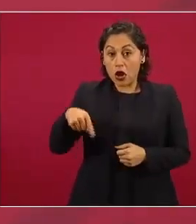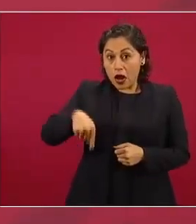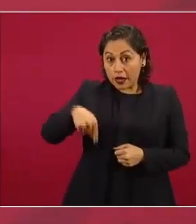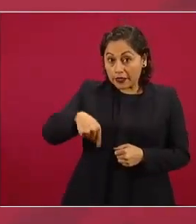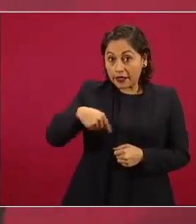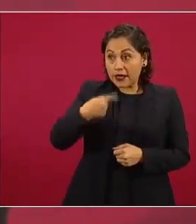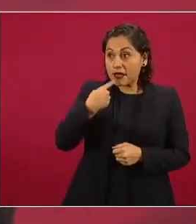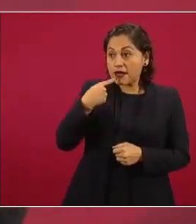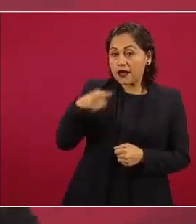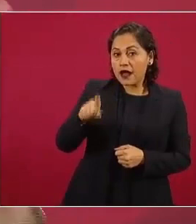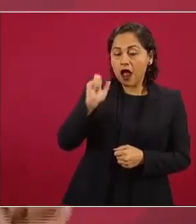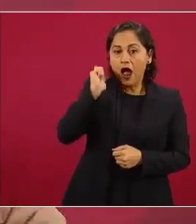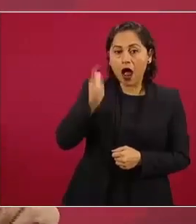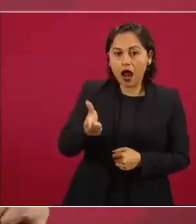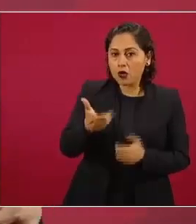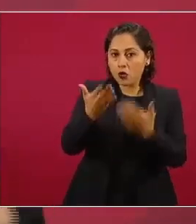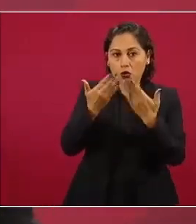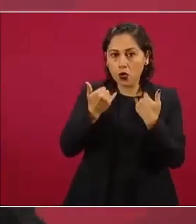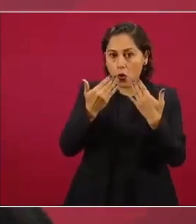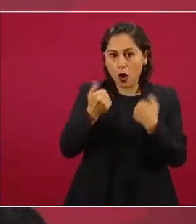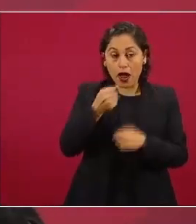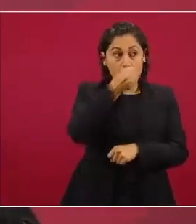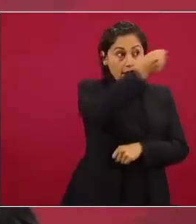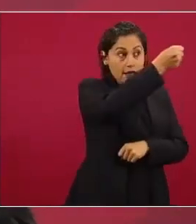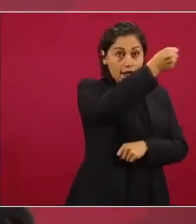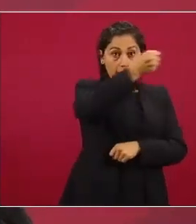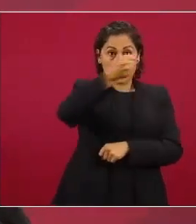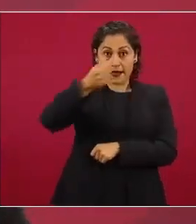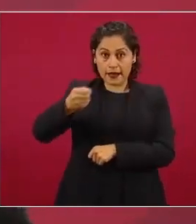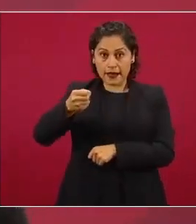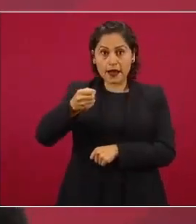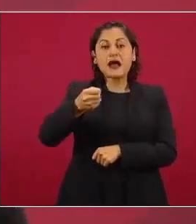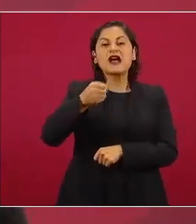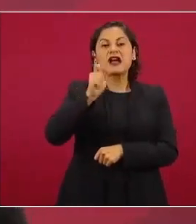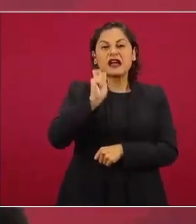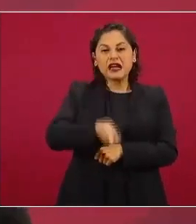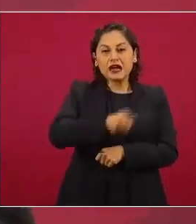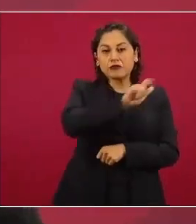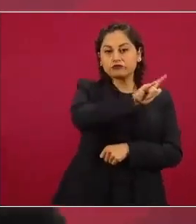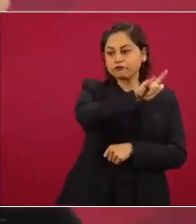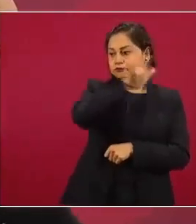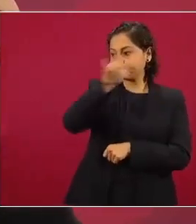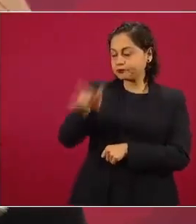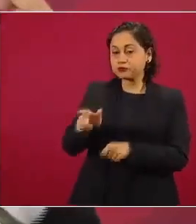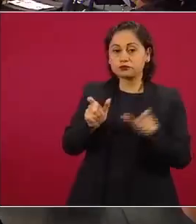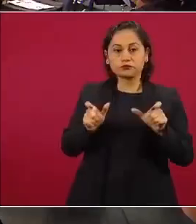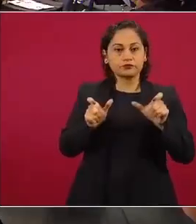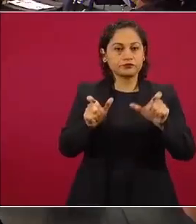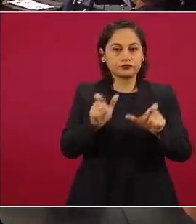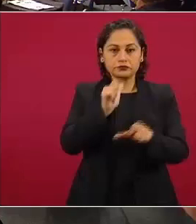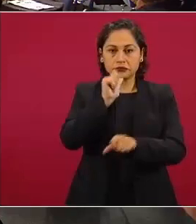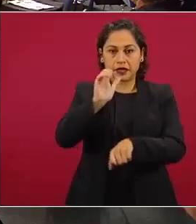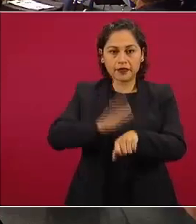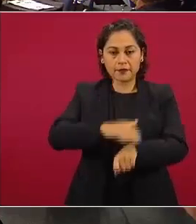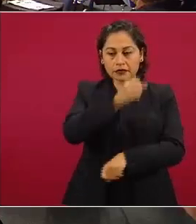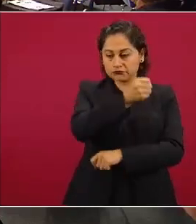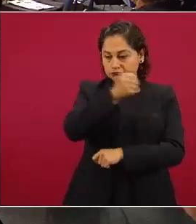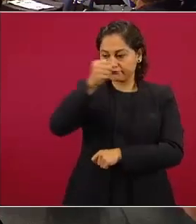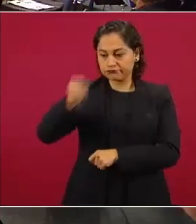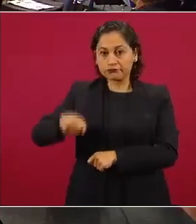en ese viaje es un ciudadano en libertad y en esa condición va a llegar a México